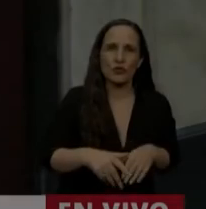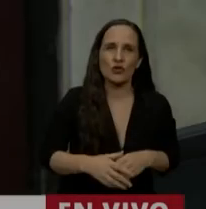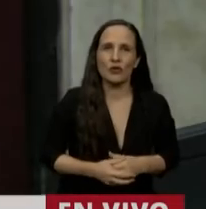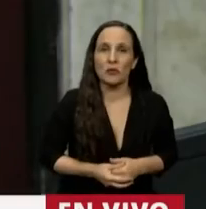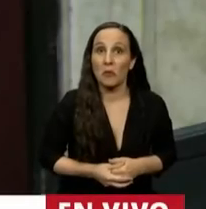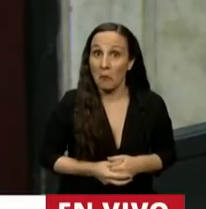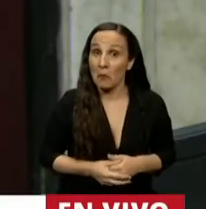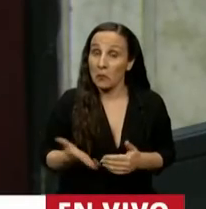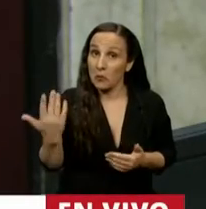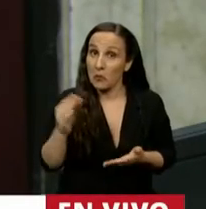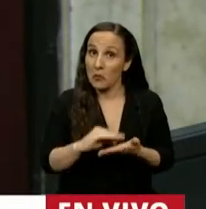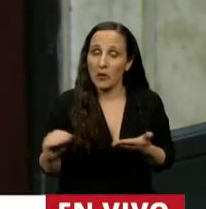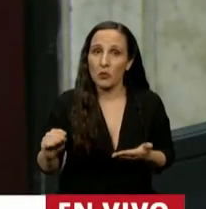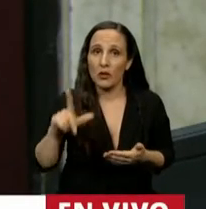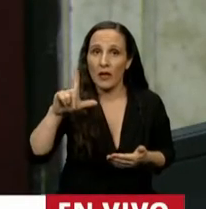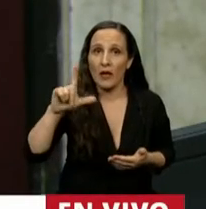Sí, diputada de Los Penatos.